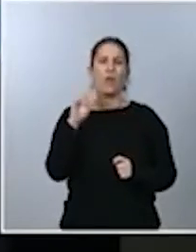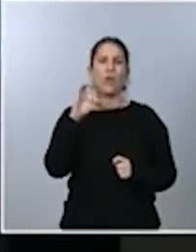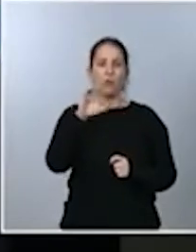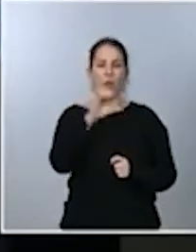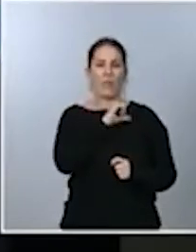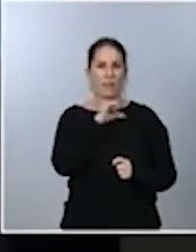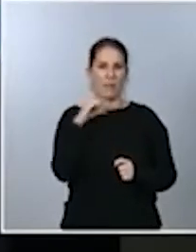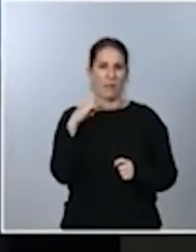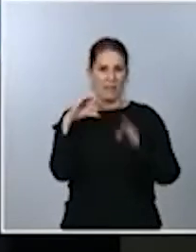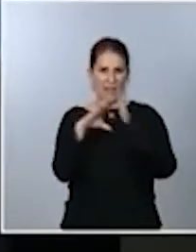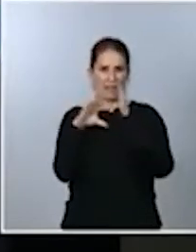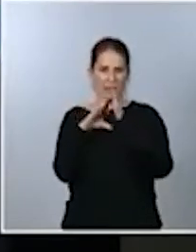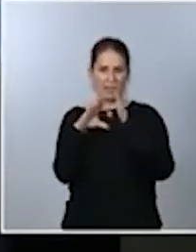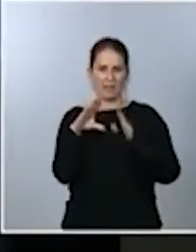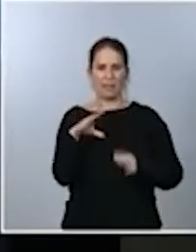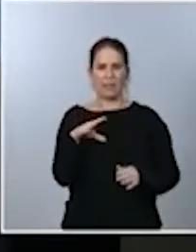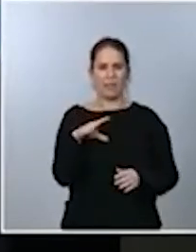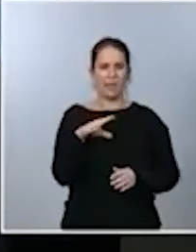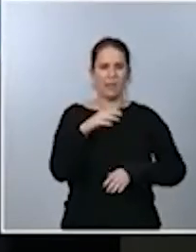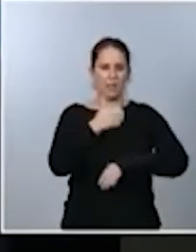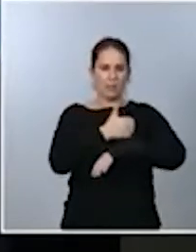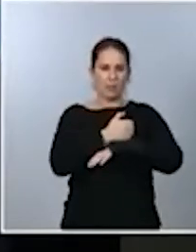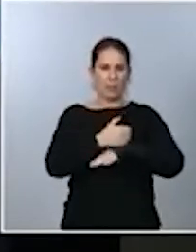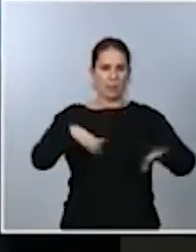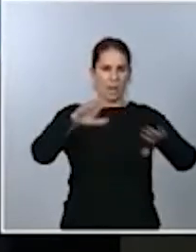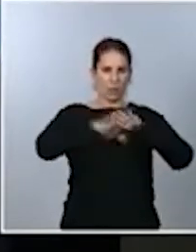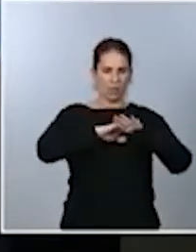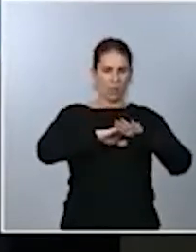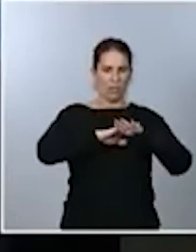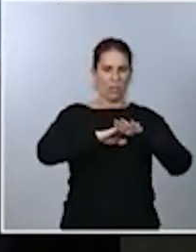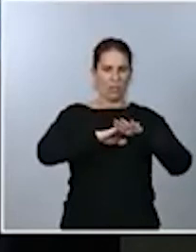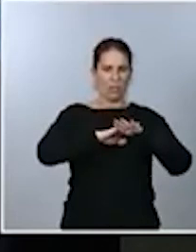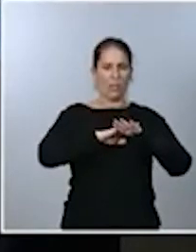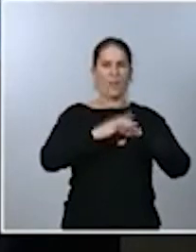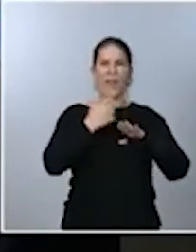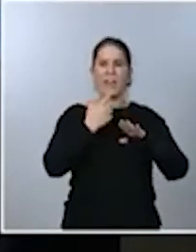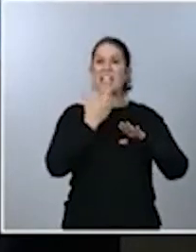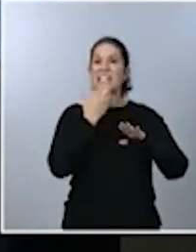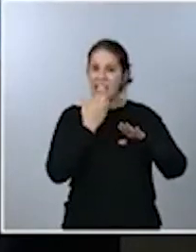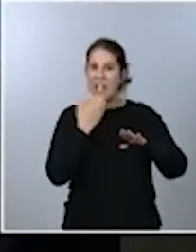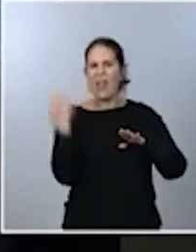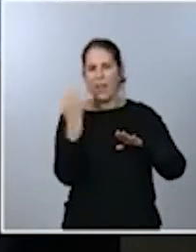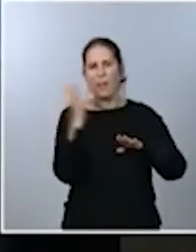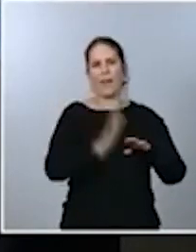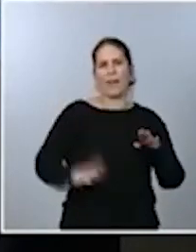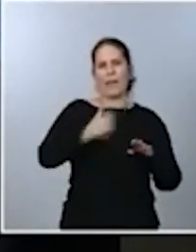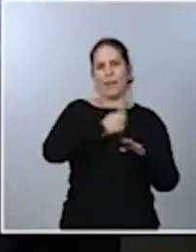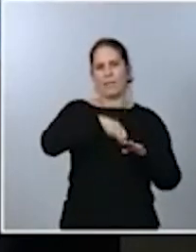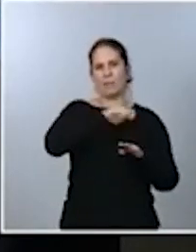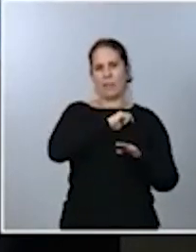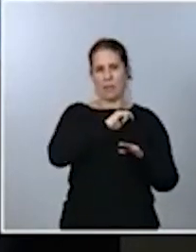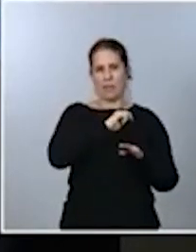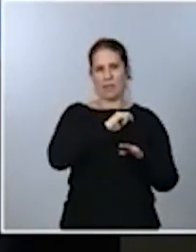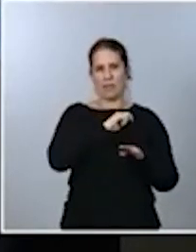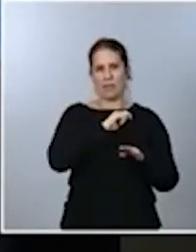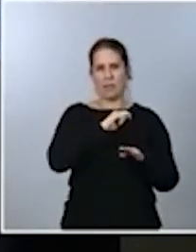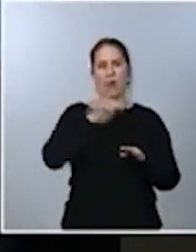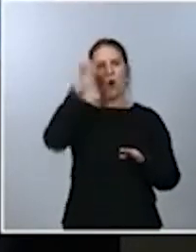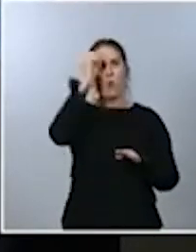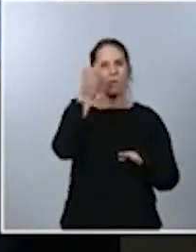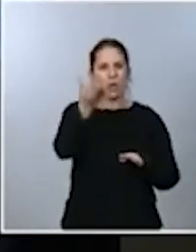supedite el toque de queda a que se declare en toda España, ¿qué opinión le merece al Gobierno?